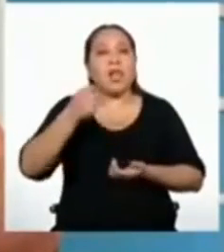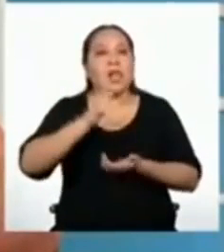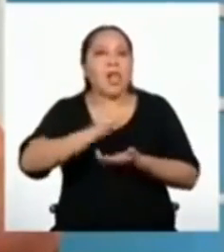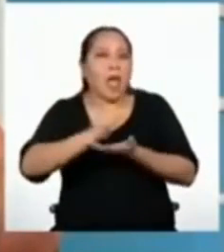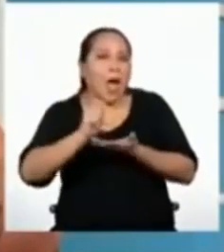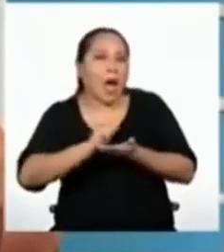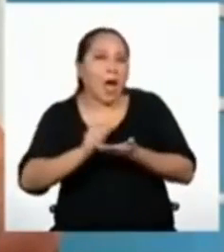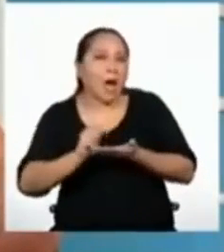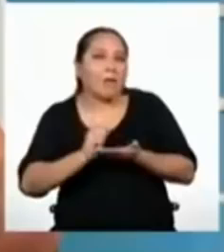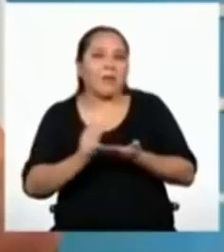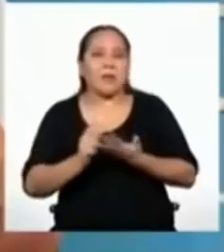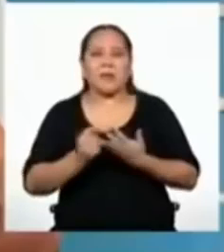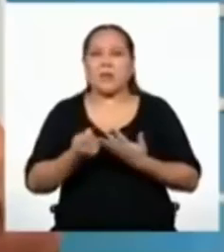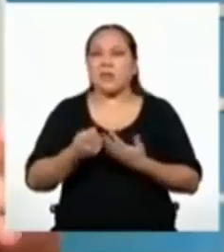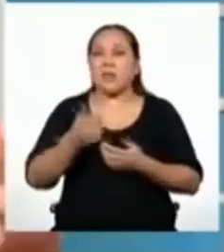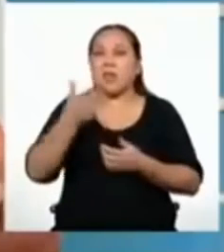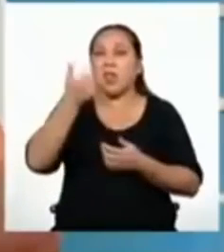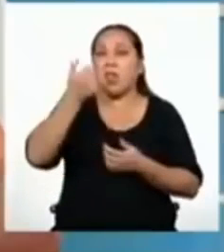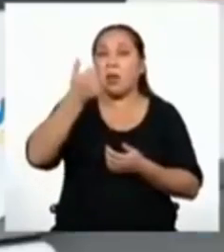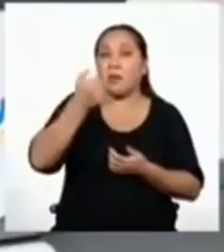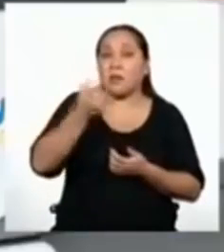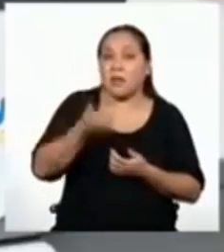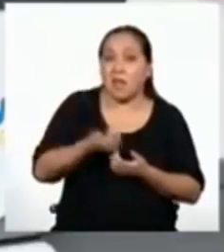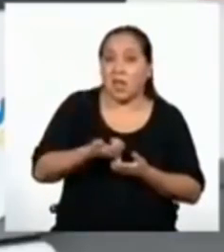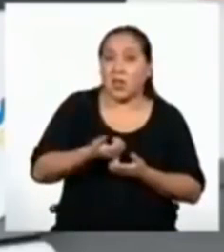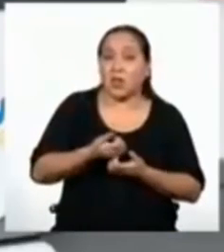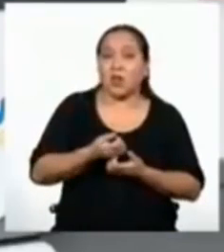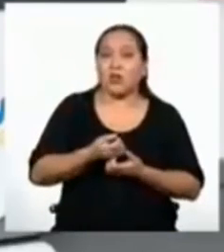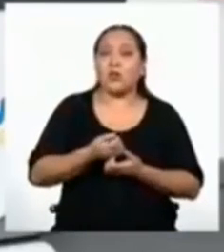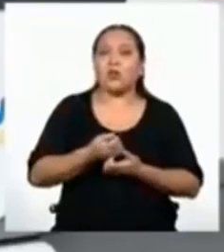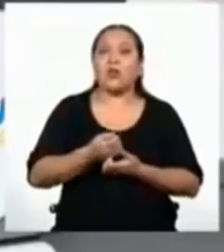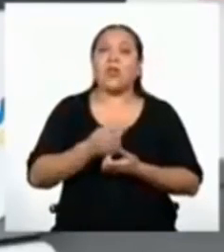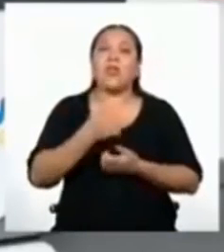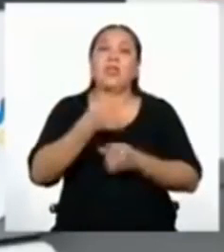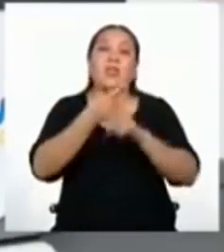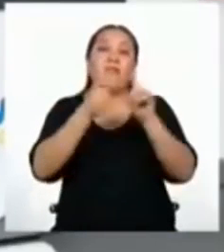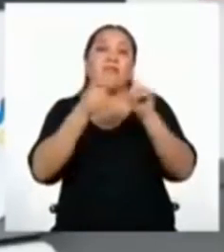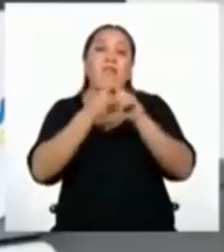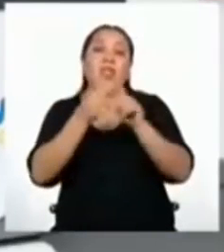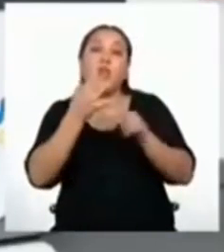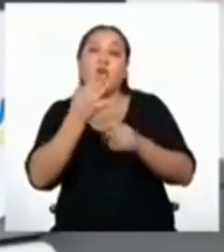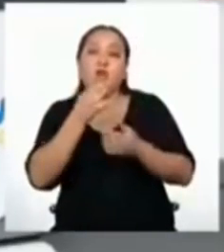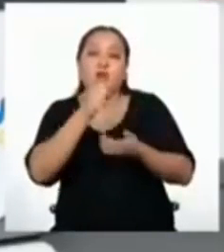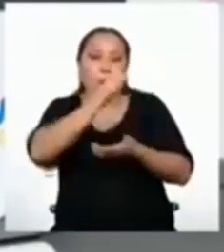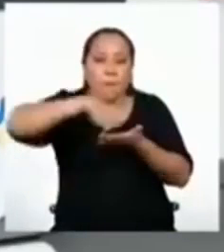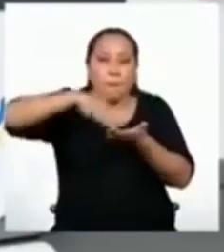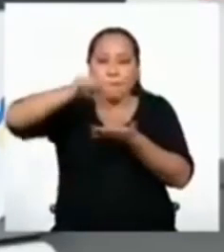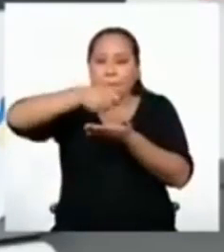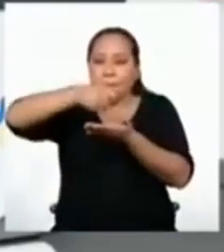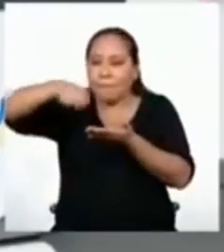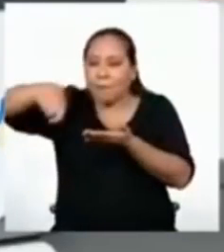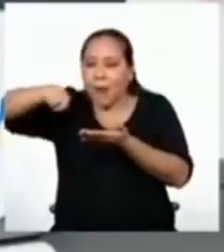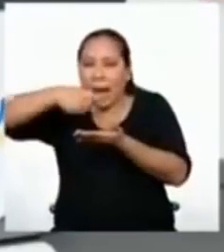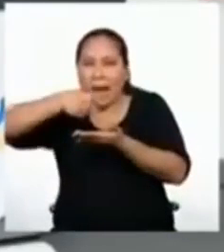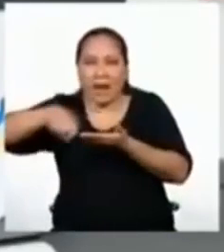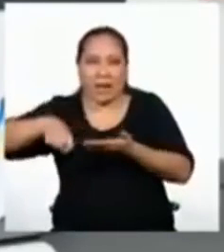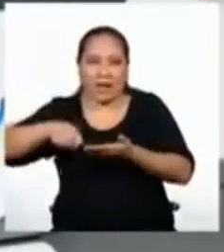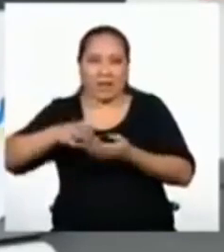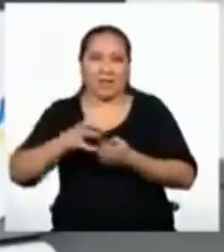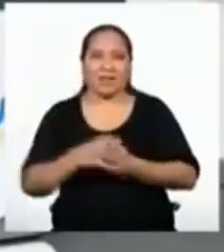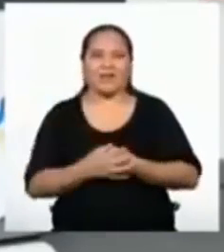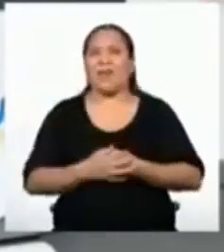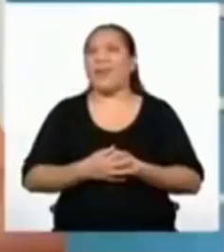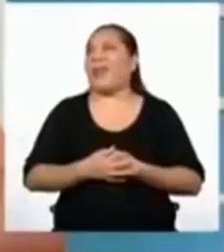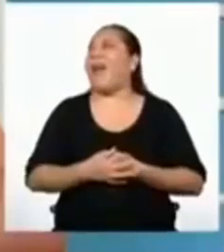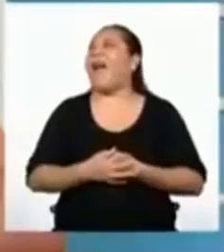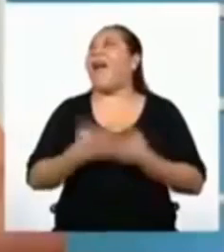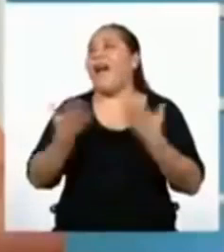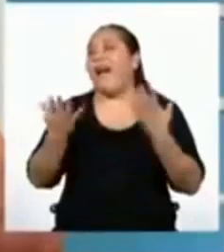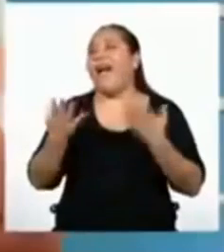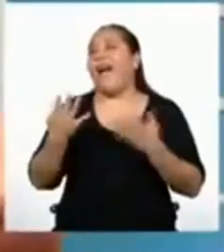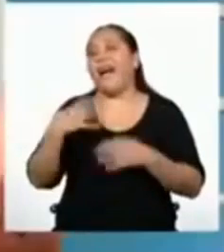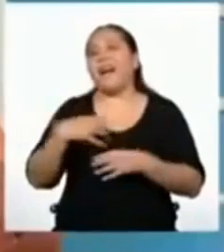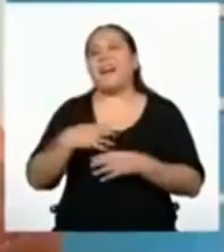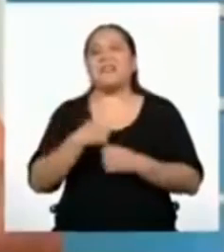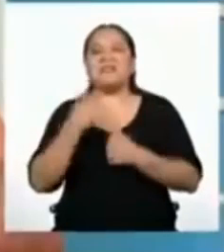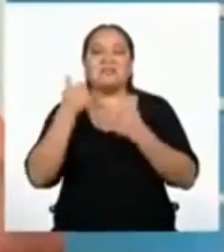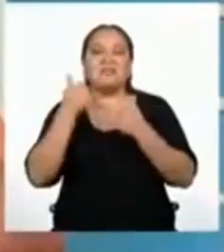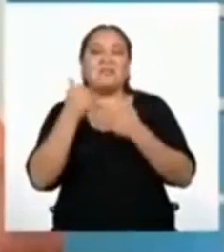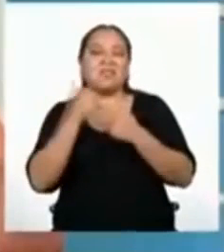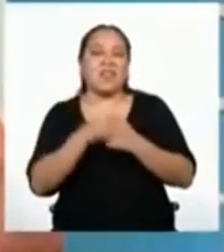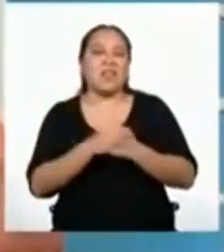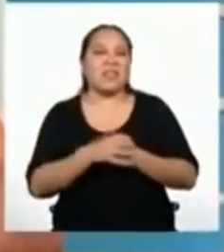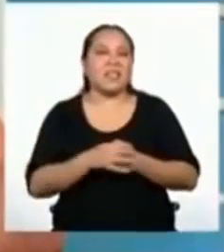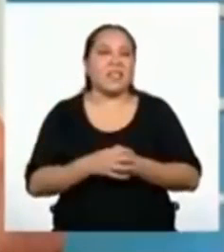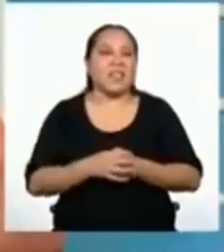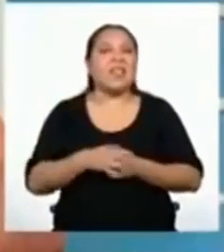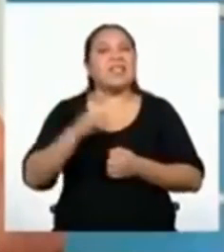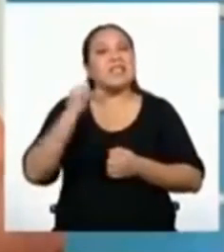colores que servirán para marcar las casillas. ¡Ah, súper! Siempre hay que tener un as bajo la manga, pues, profesor. De todas